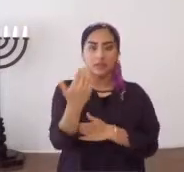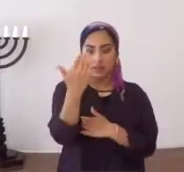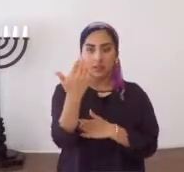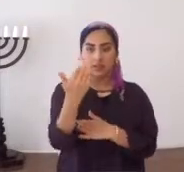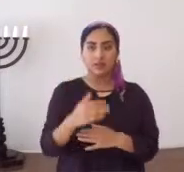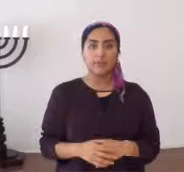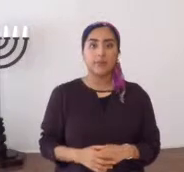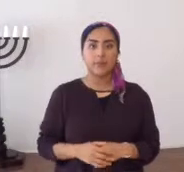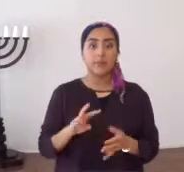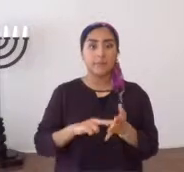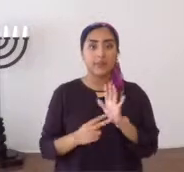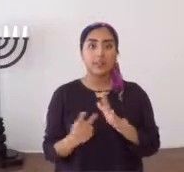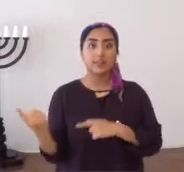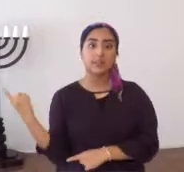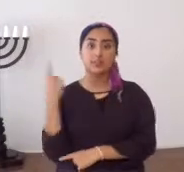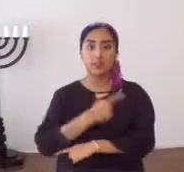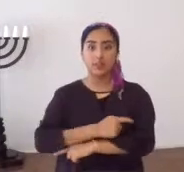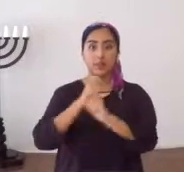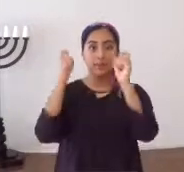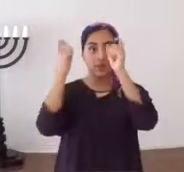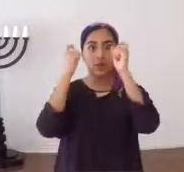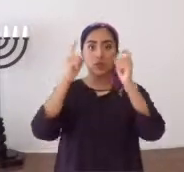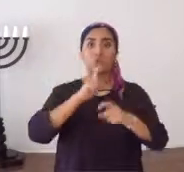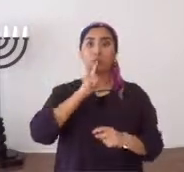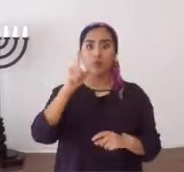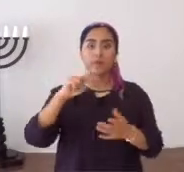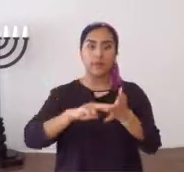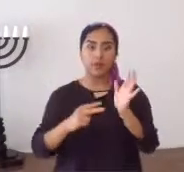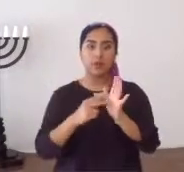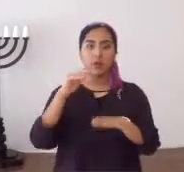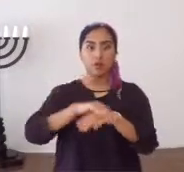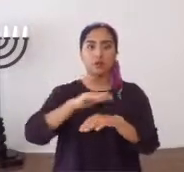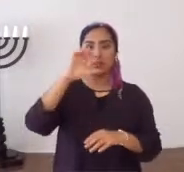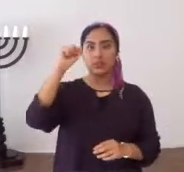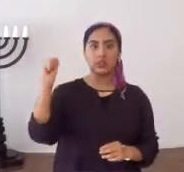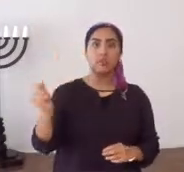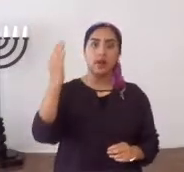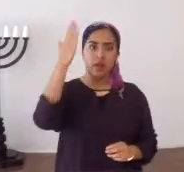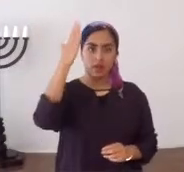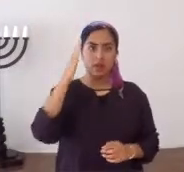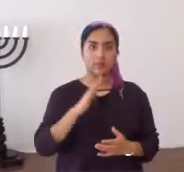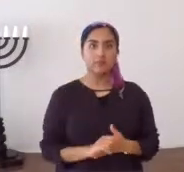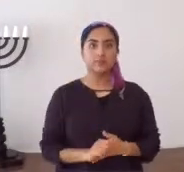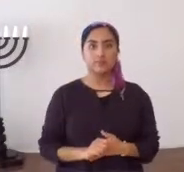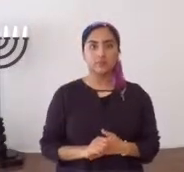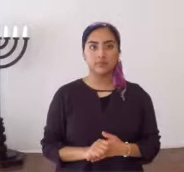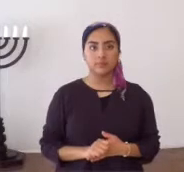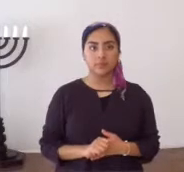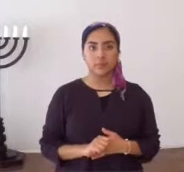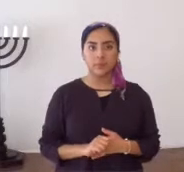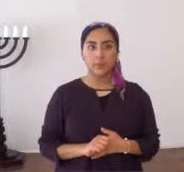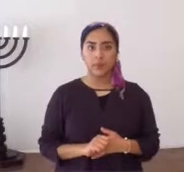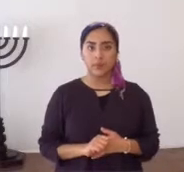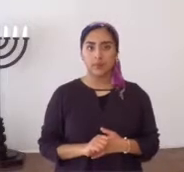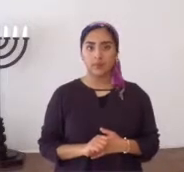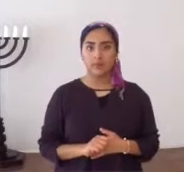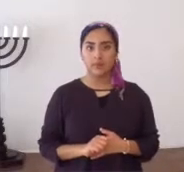noche, no es de día, entonces, el día de adoración, correcto, es el Shabbat, ahora,